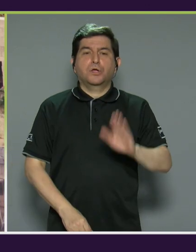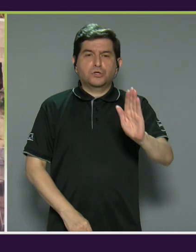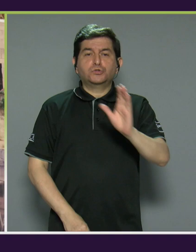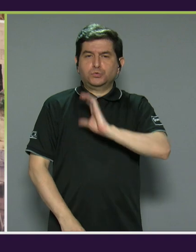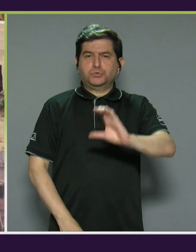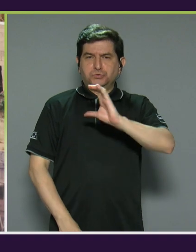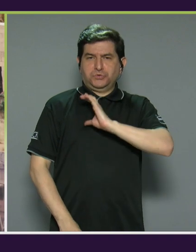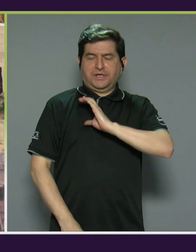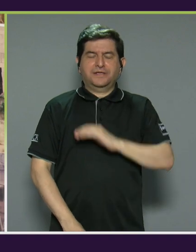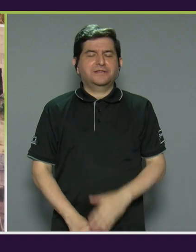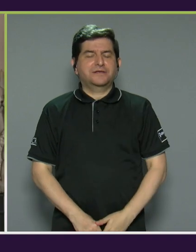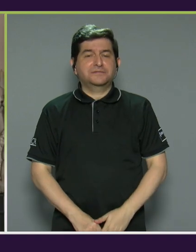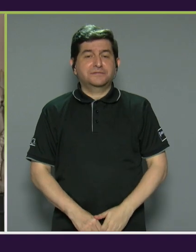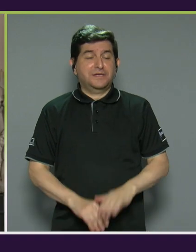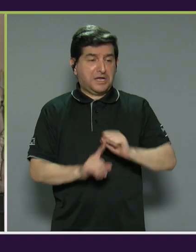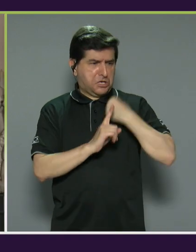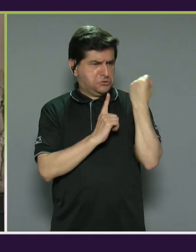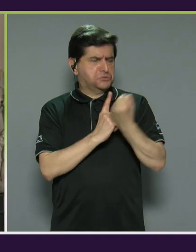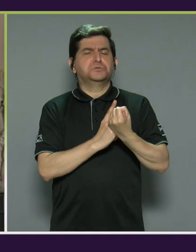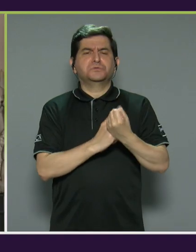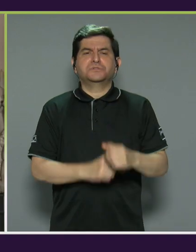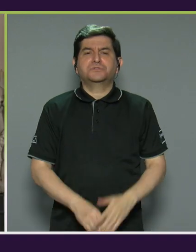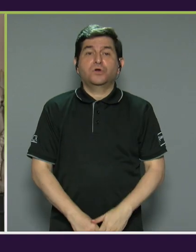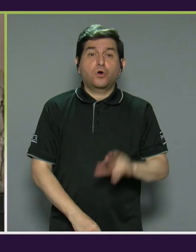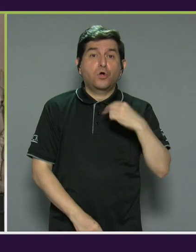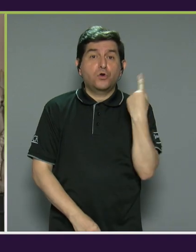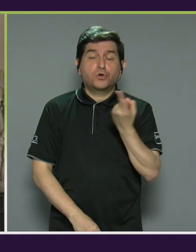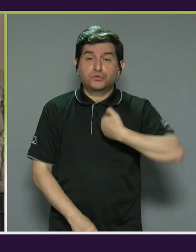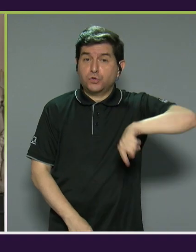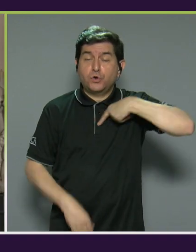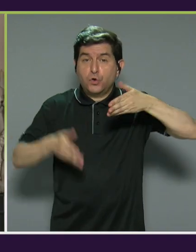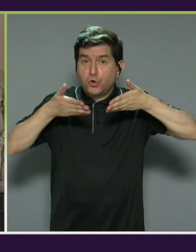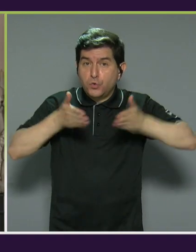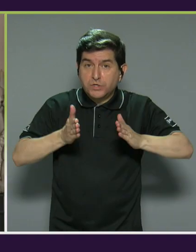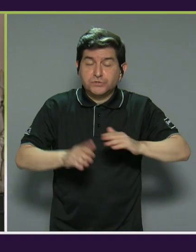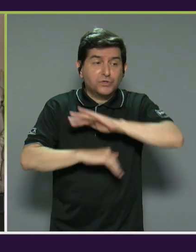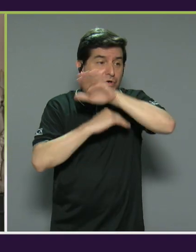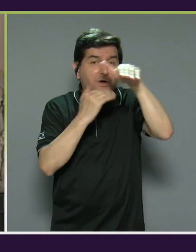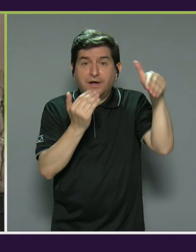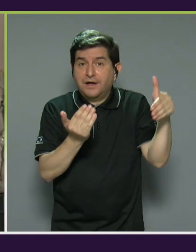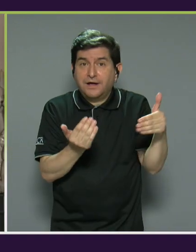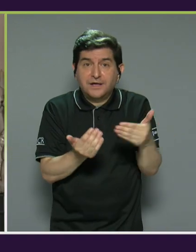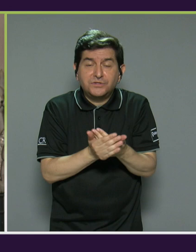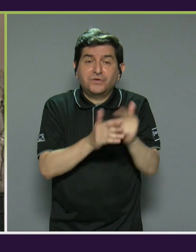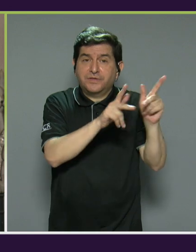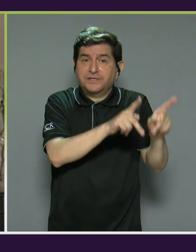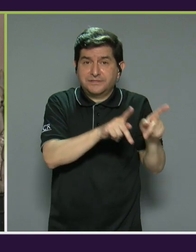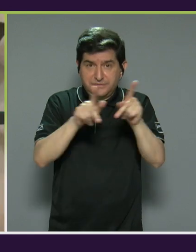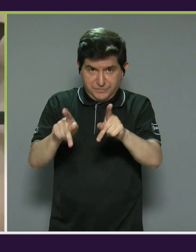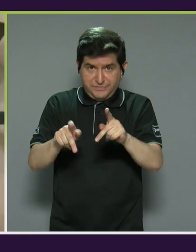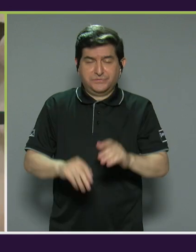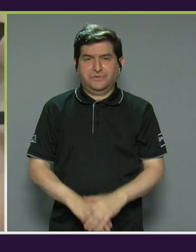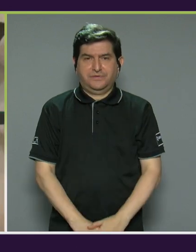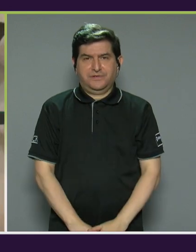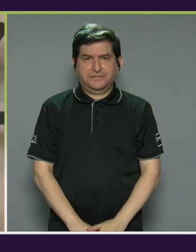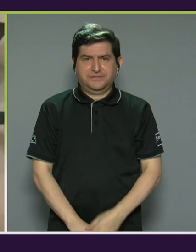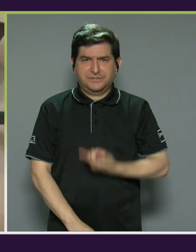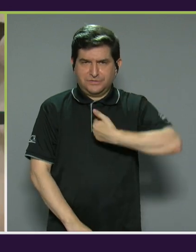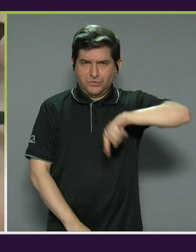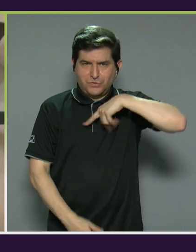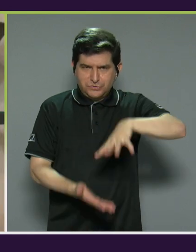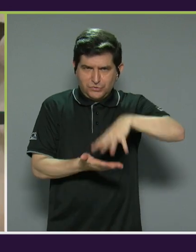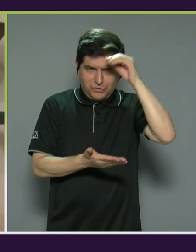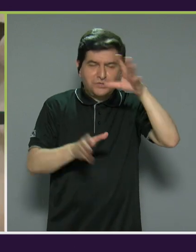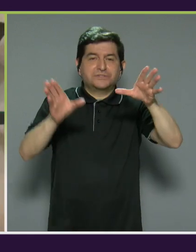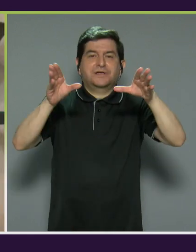peculiaridades, con sus cosas también, porque, y no solo a nuestros hijos, sino al resto de las personas, porque aprendimos